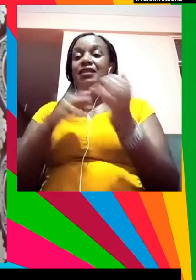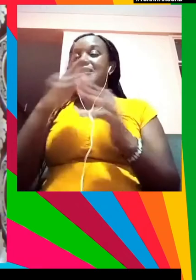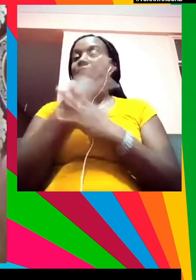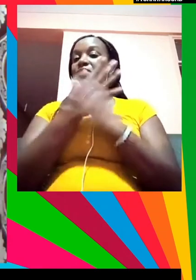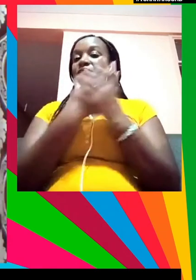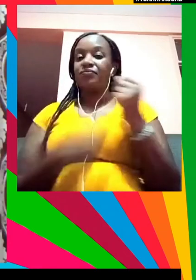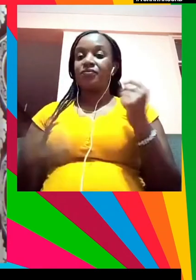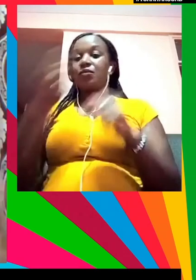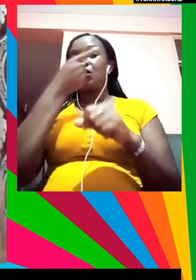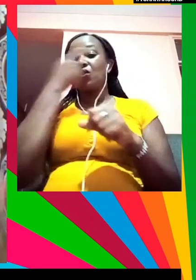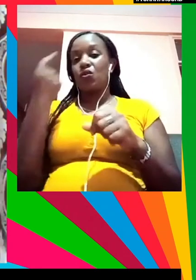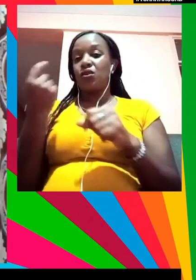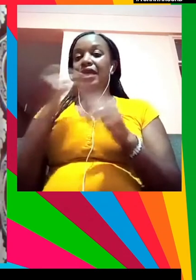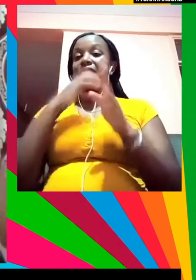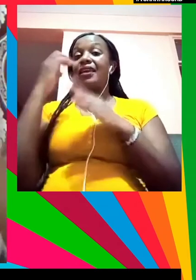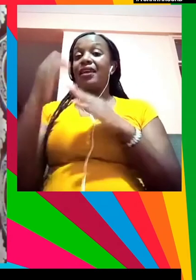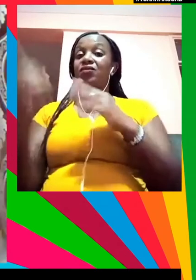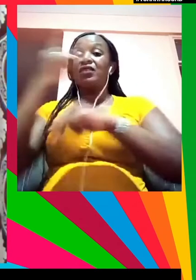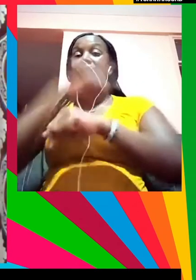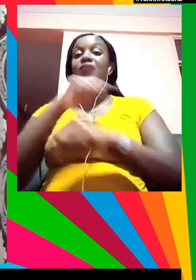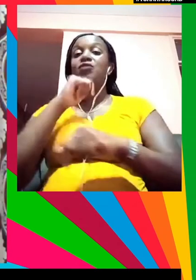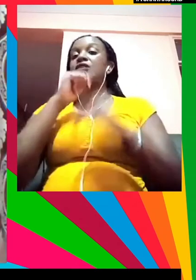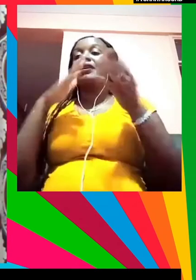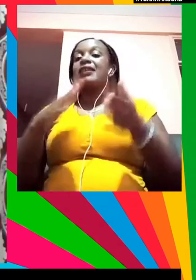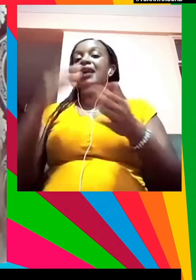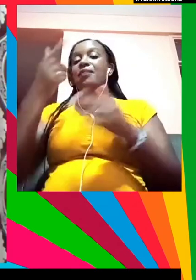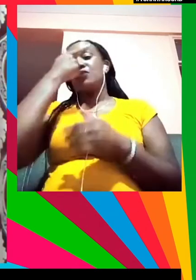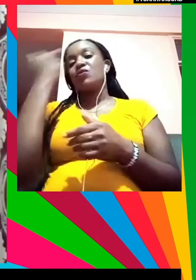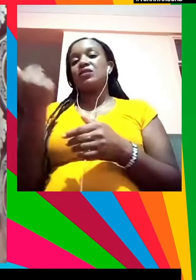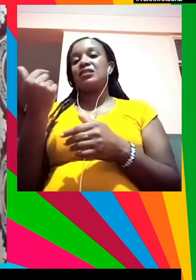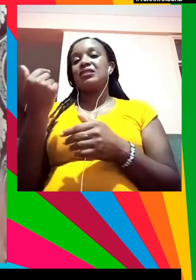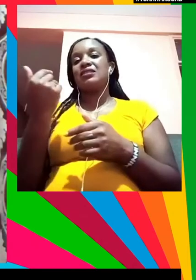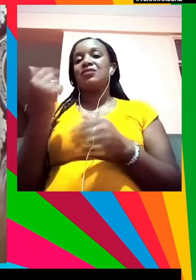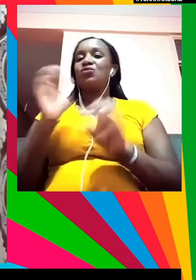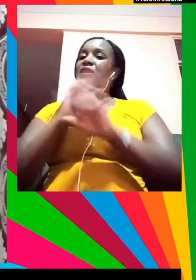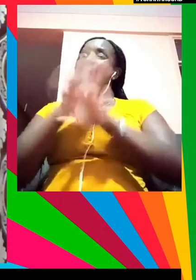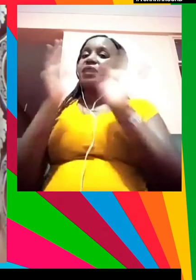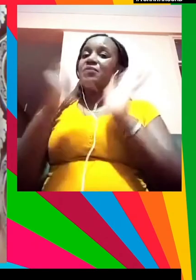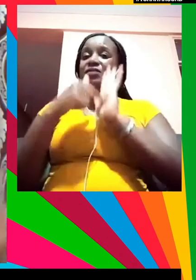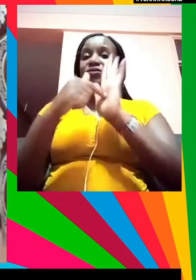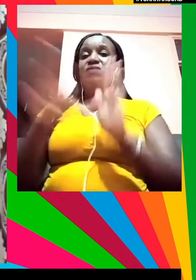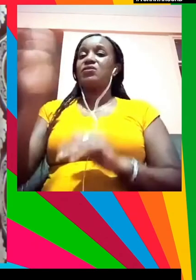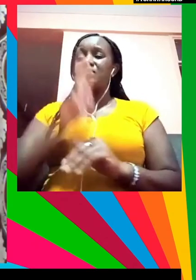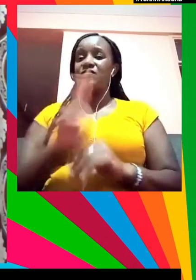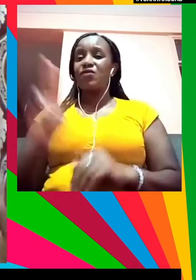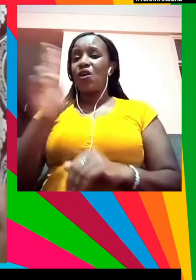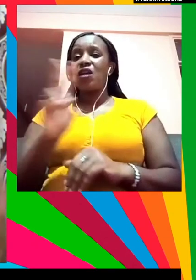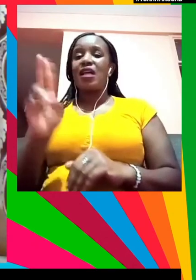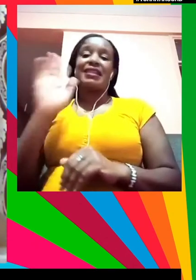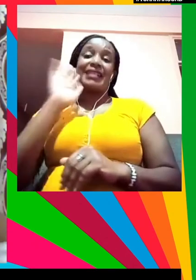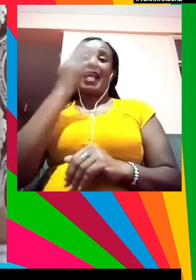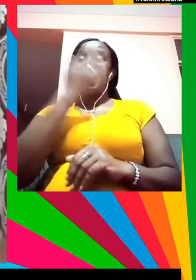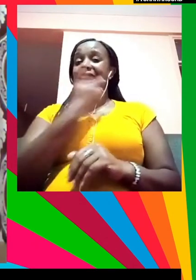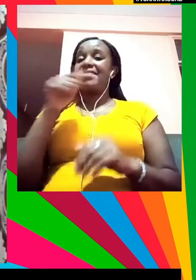decepcionante no estoy aquí simplemente para iluminar la sala o darle color estoy